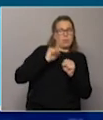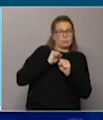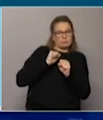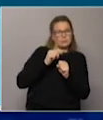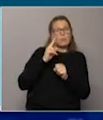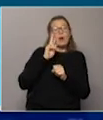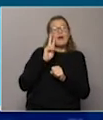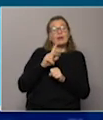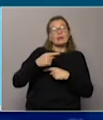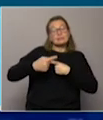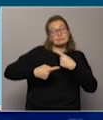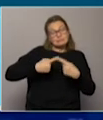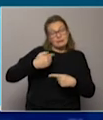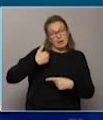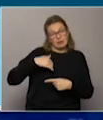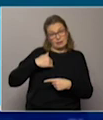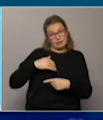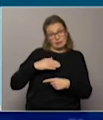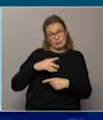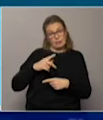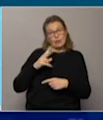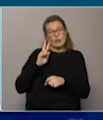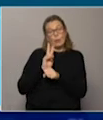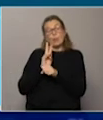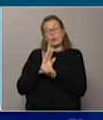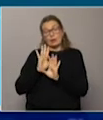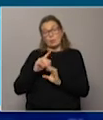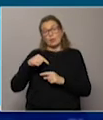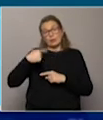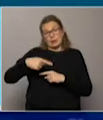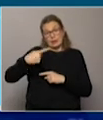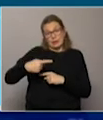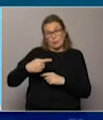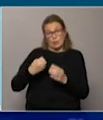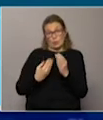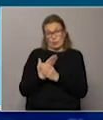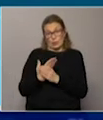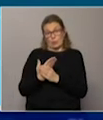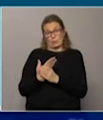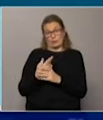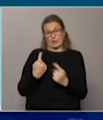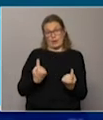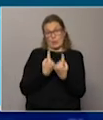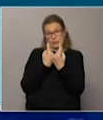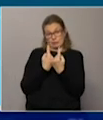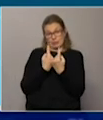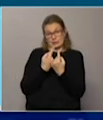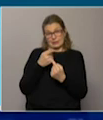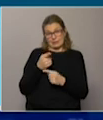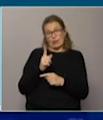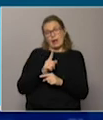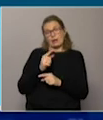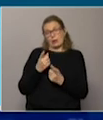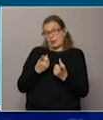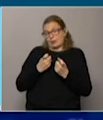Vamos a ver cómo sigue Argentina a partir de esto, ¿no? Y lo seguiremos atentamente seguramente en nuevos encuentros. Esto era una condición